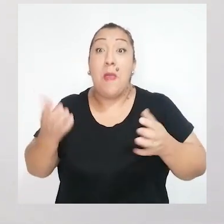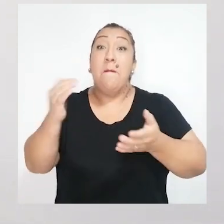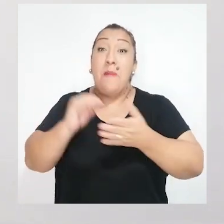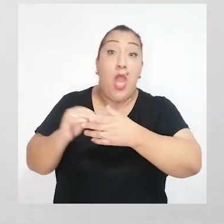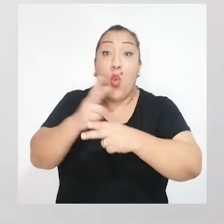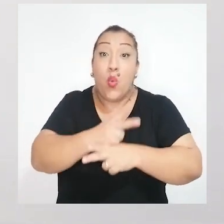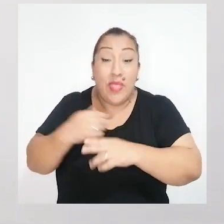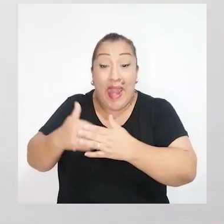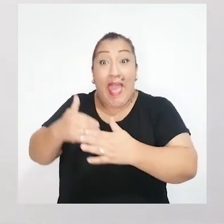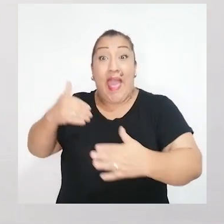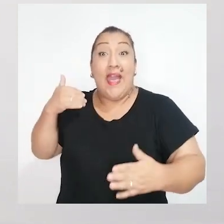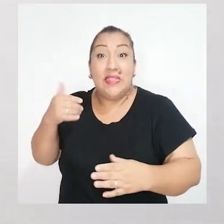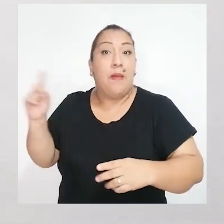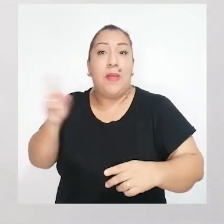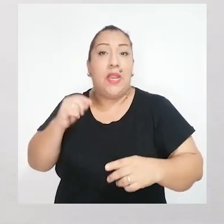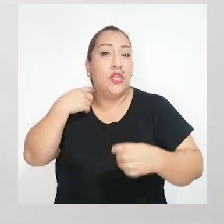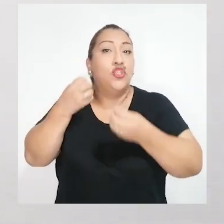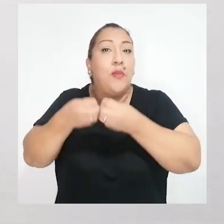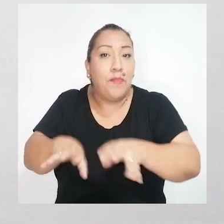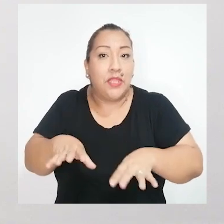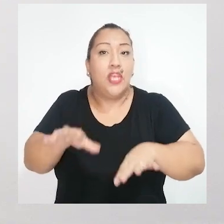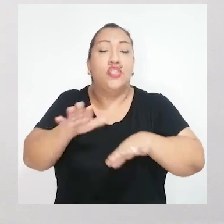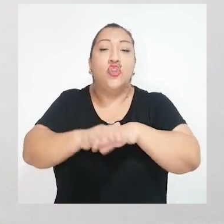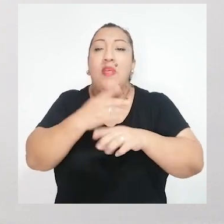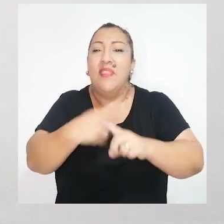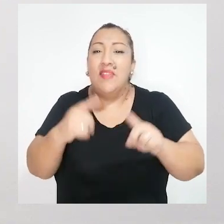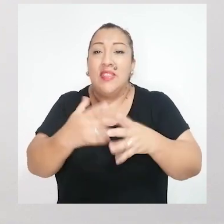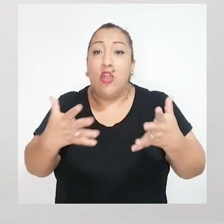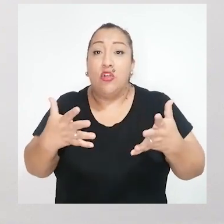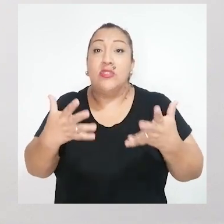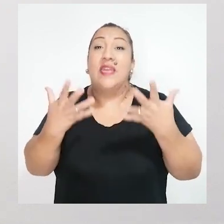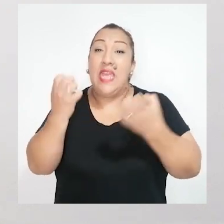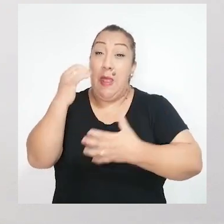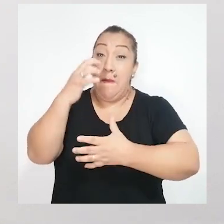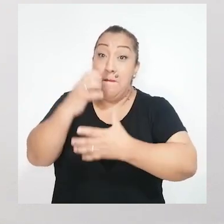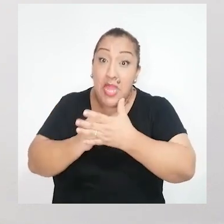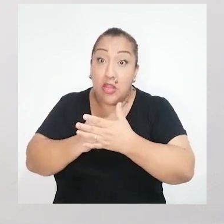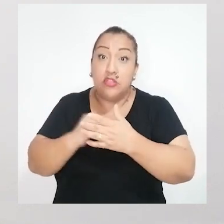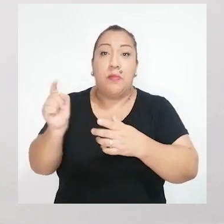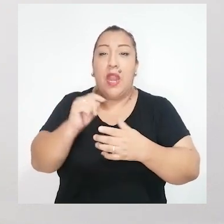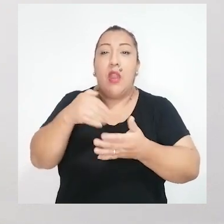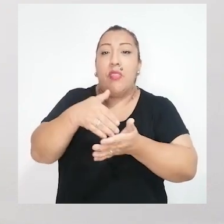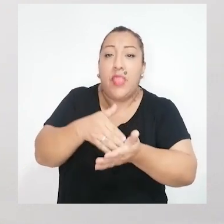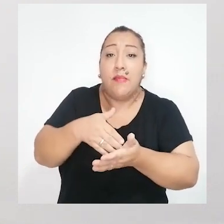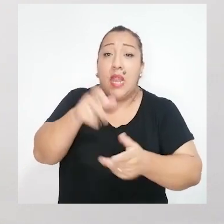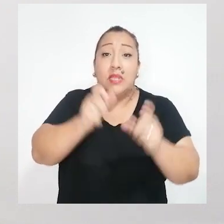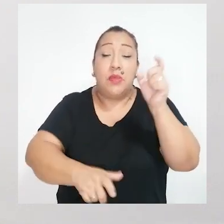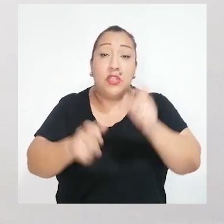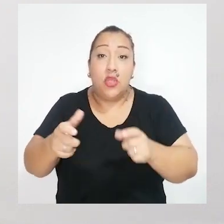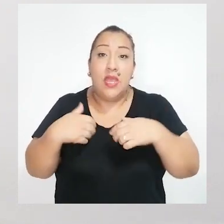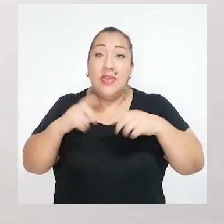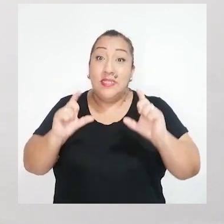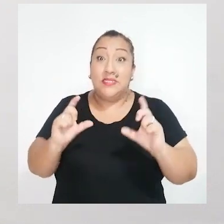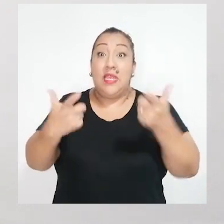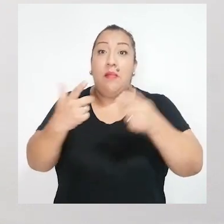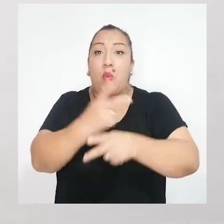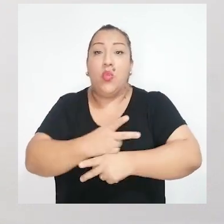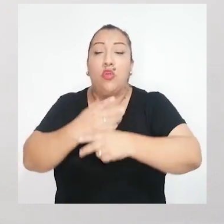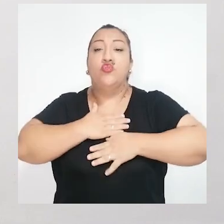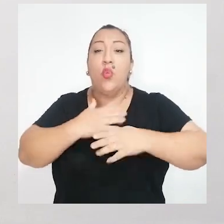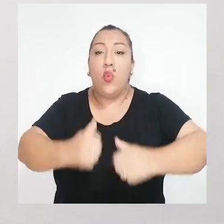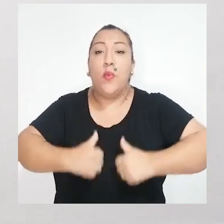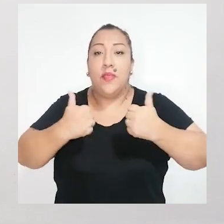y para prevenir mayores efectos negativos de los fenómenos naturales, reduciendo así la vulnerabilidad de las personas y